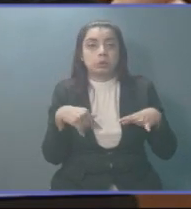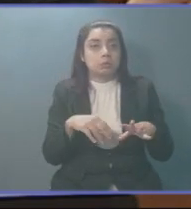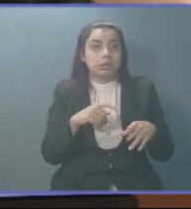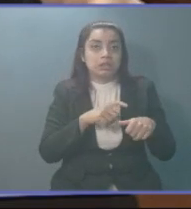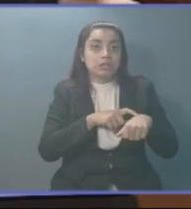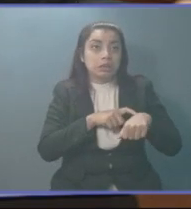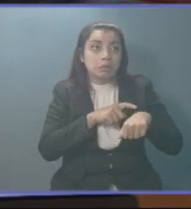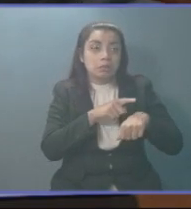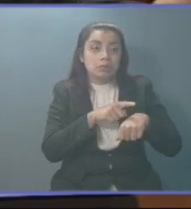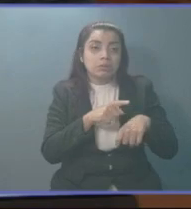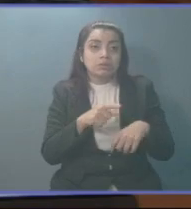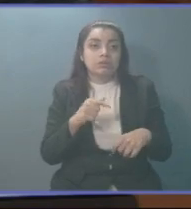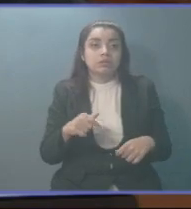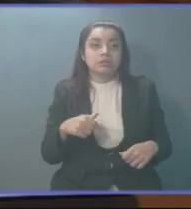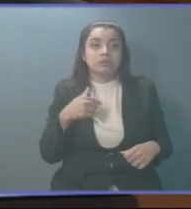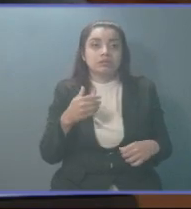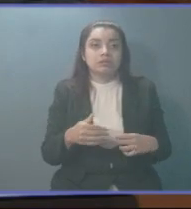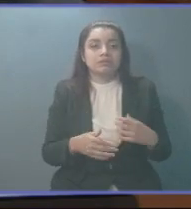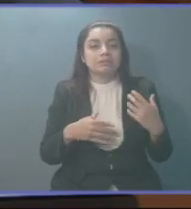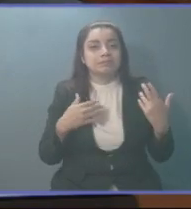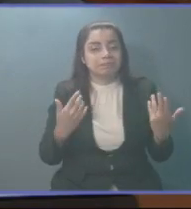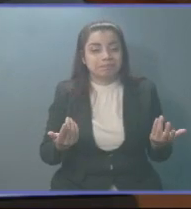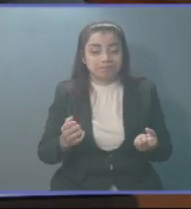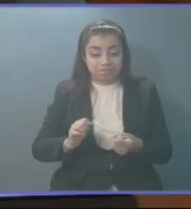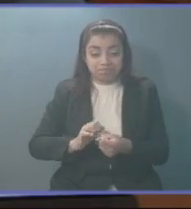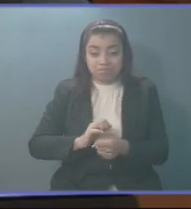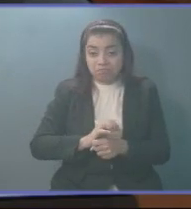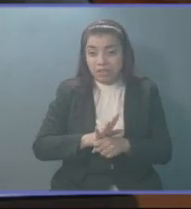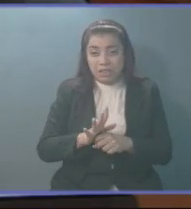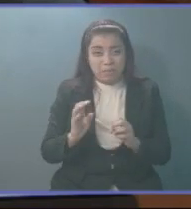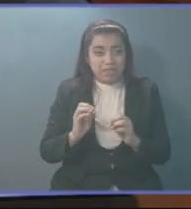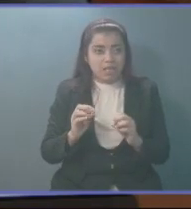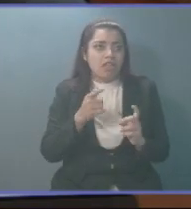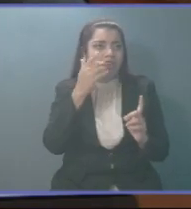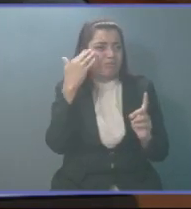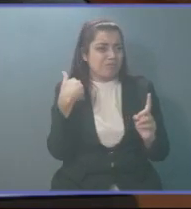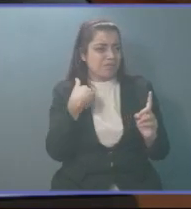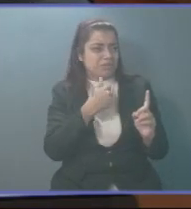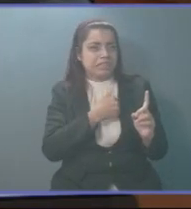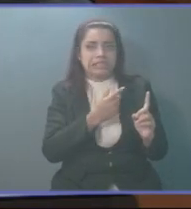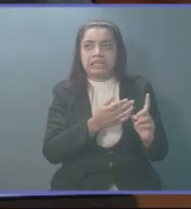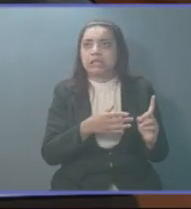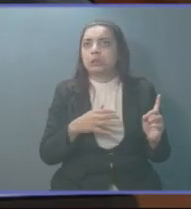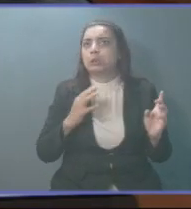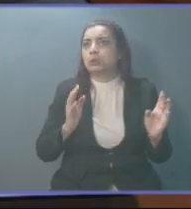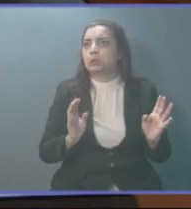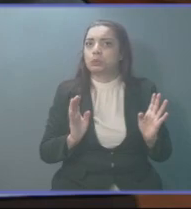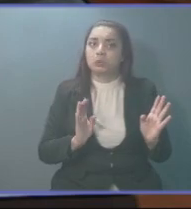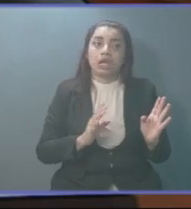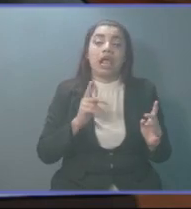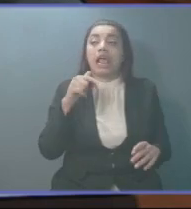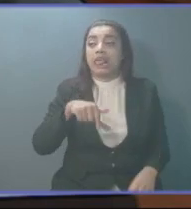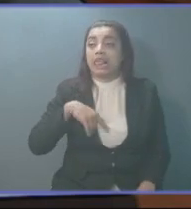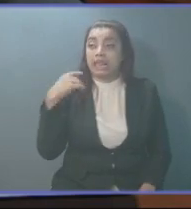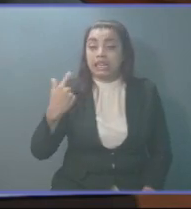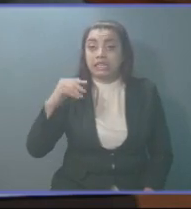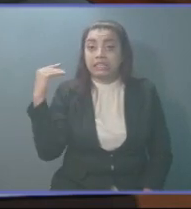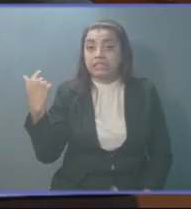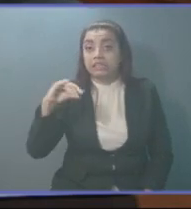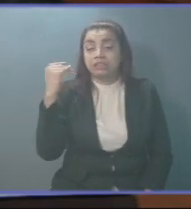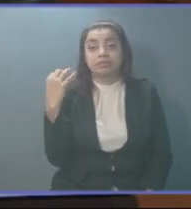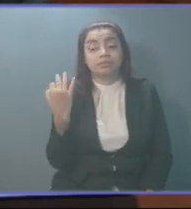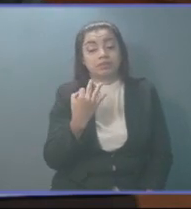en el año en el que no hubo pandemia. Y en medio de esta crisis, pues, se tuvo la necesidad de hacer ese cambio